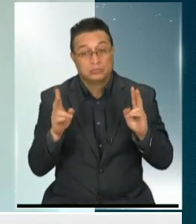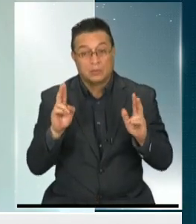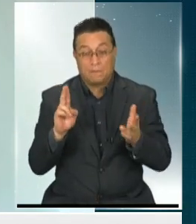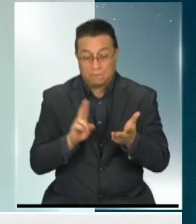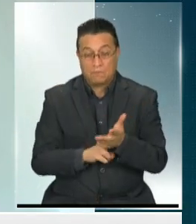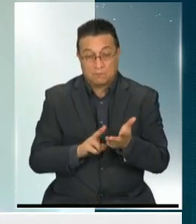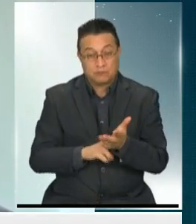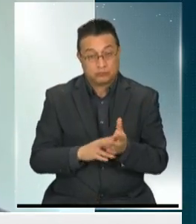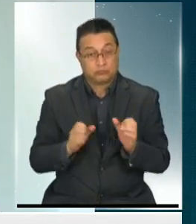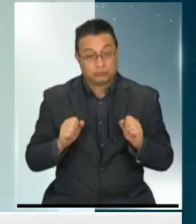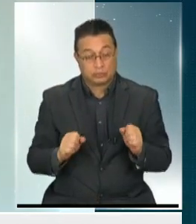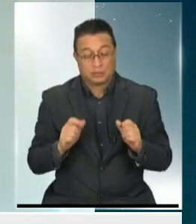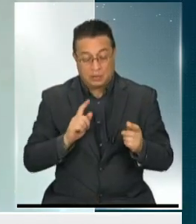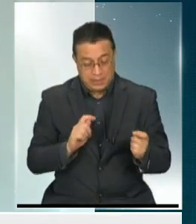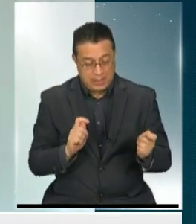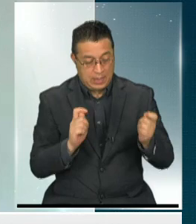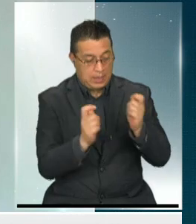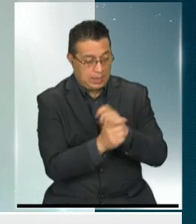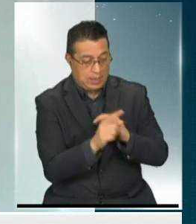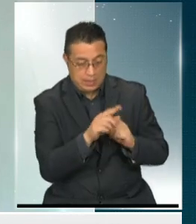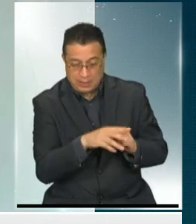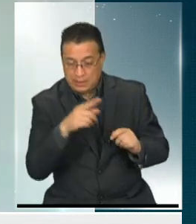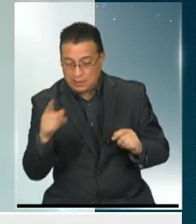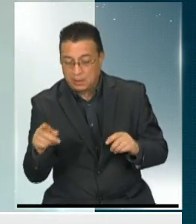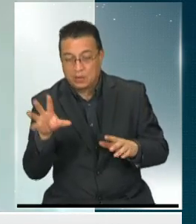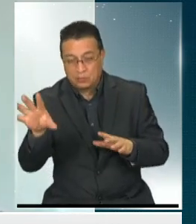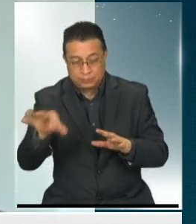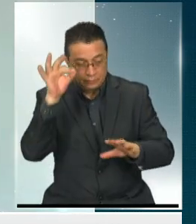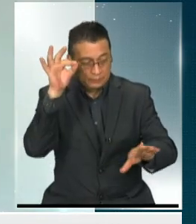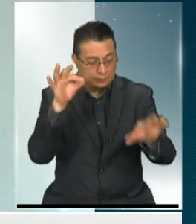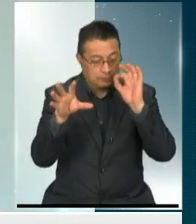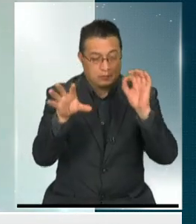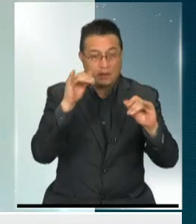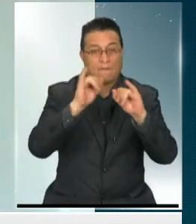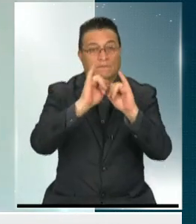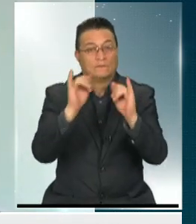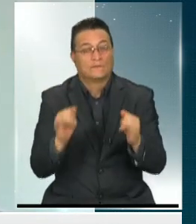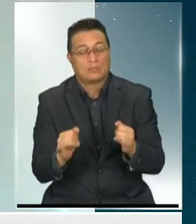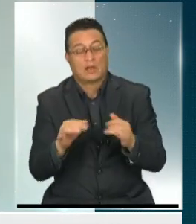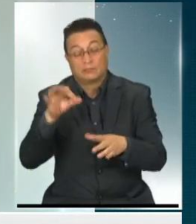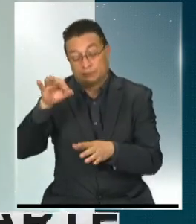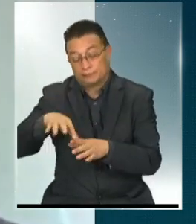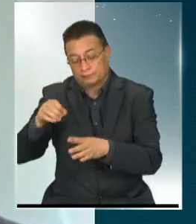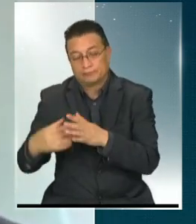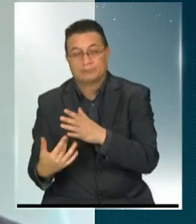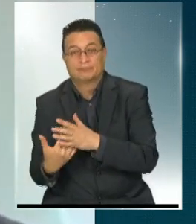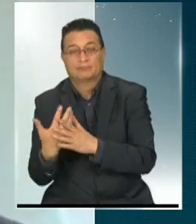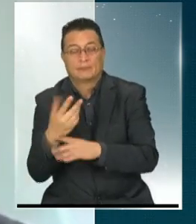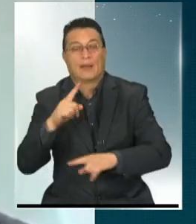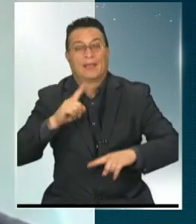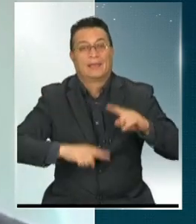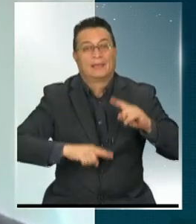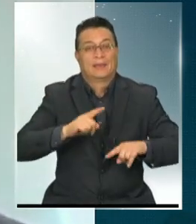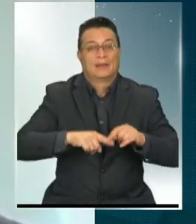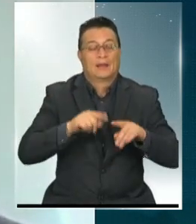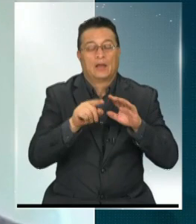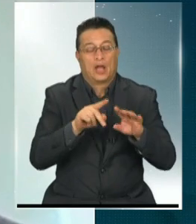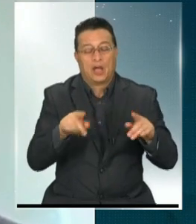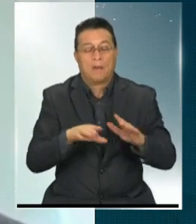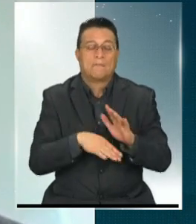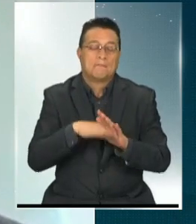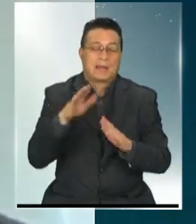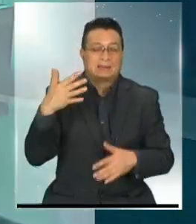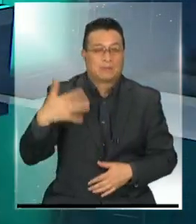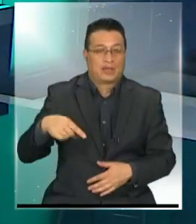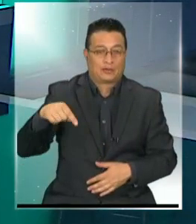extrapolar estos hallazgos o esta forma a cultivos en la Tierra, que es una de las cosas que más nos importa